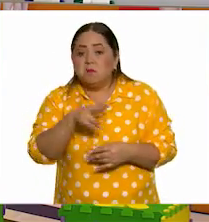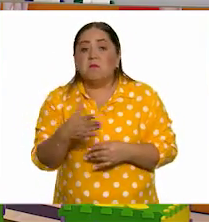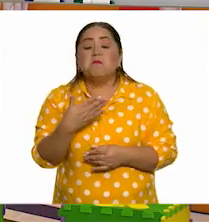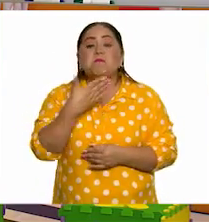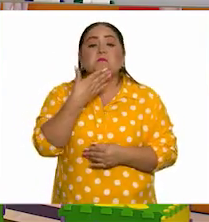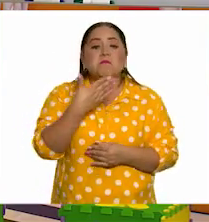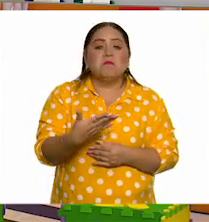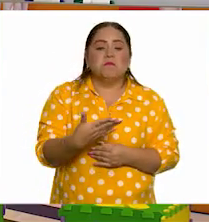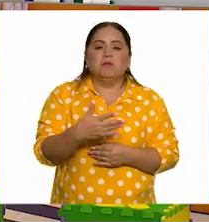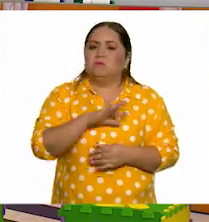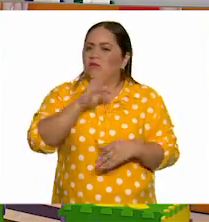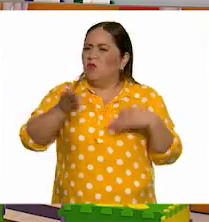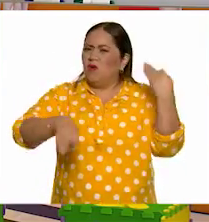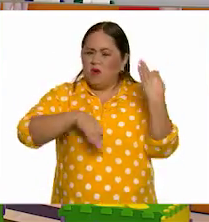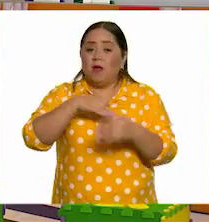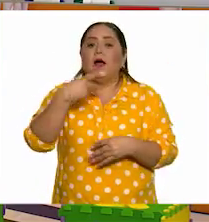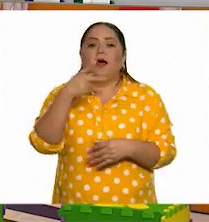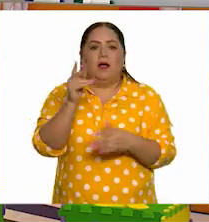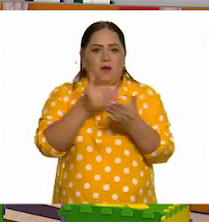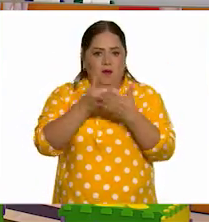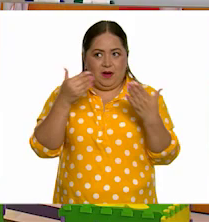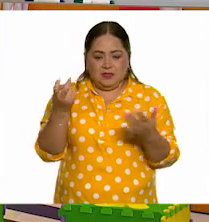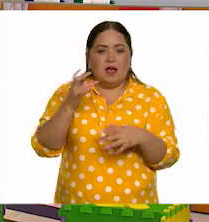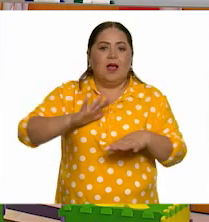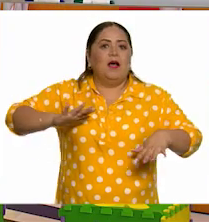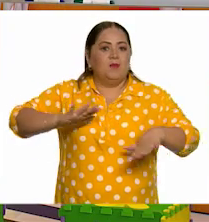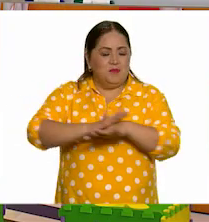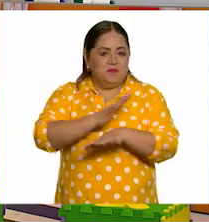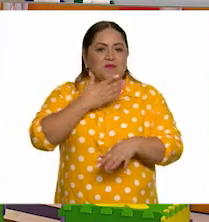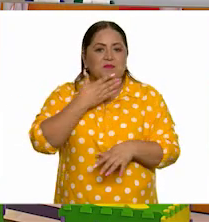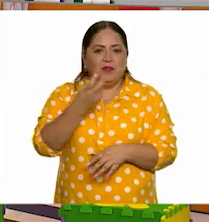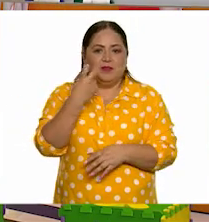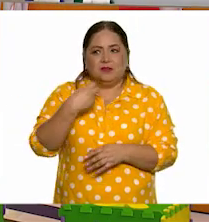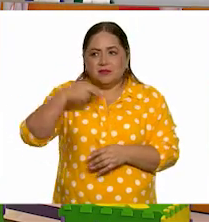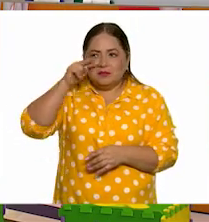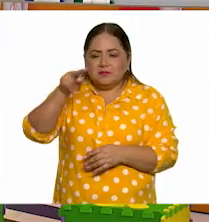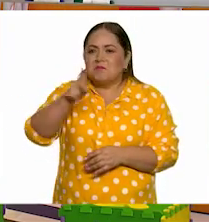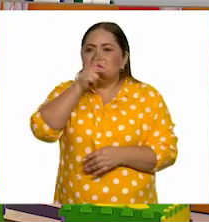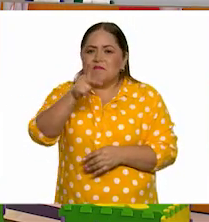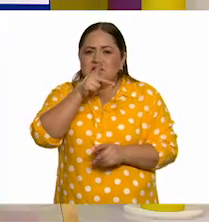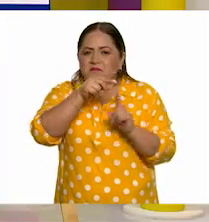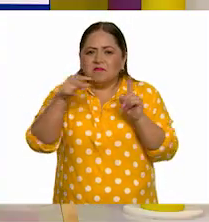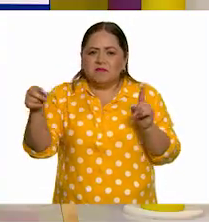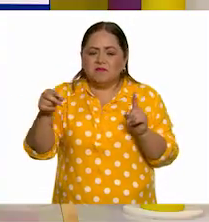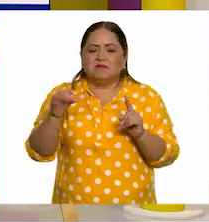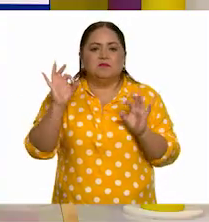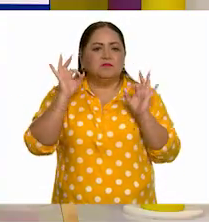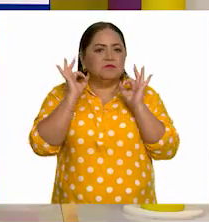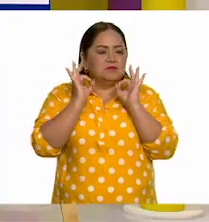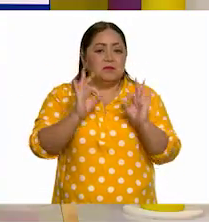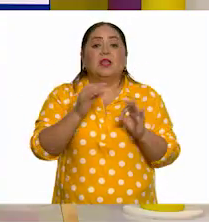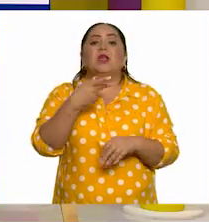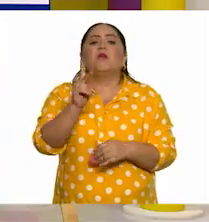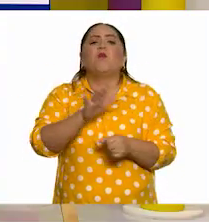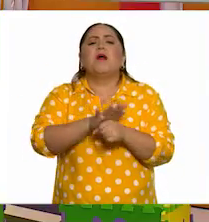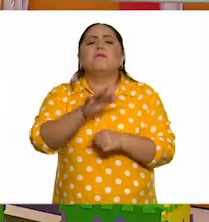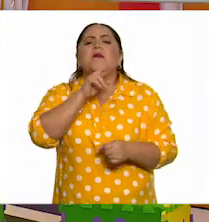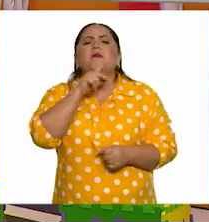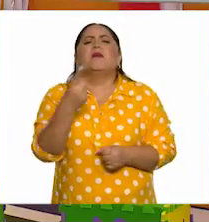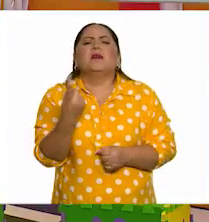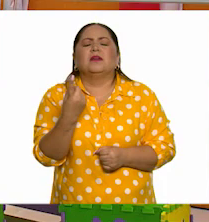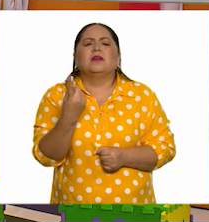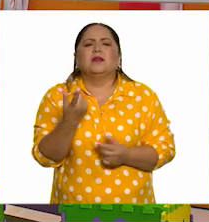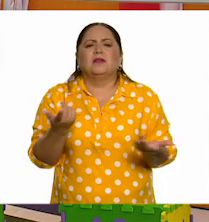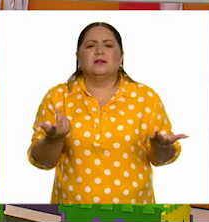la P con la Q, etcétera. Ya eso ya cambió. Ya hay segmentación de palabras. Ya no las juntaron. Y lo mejor es que